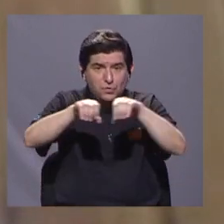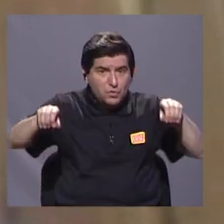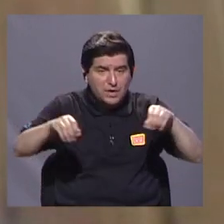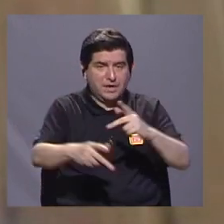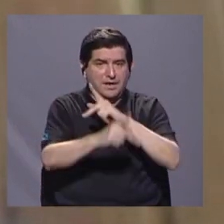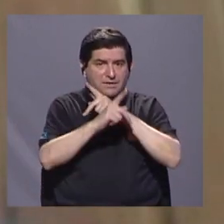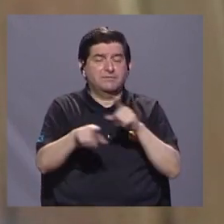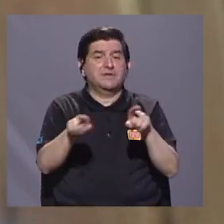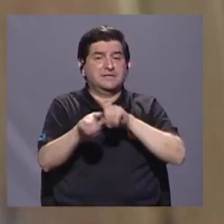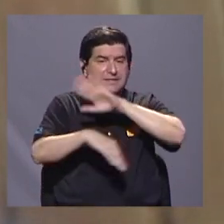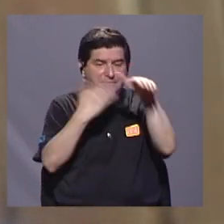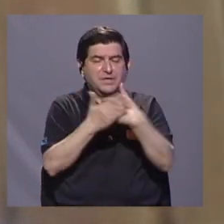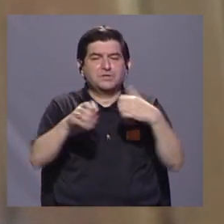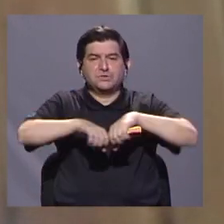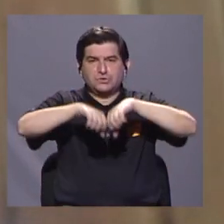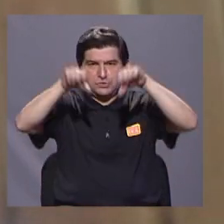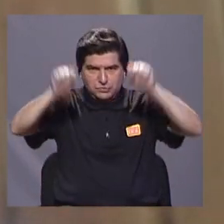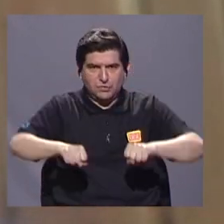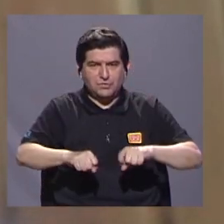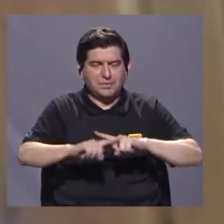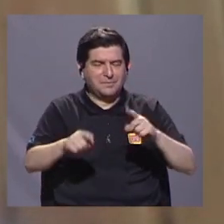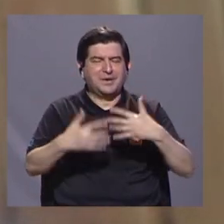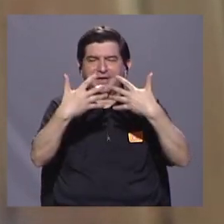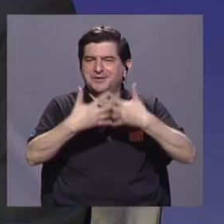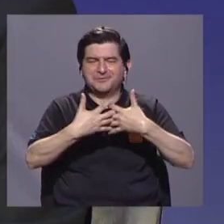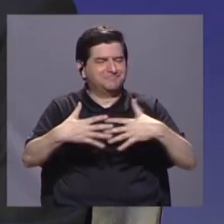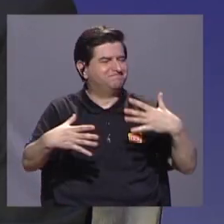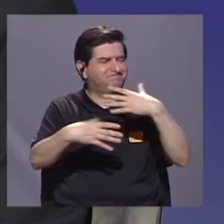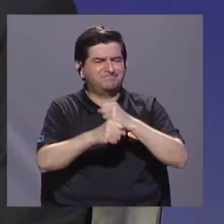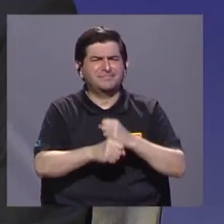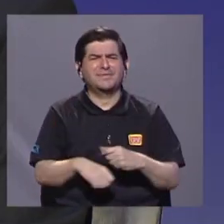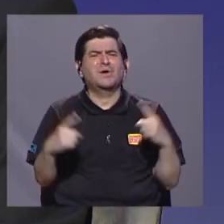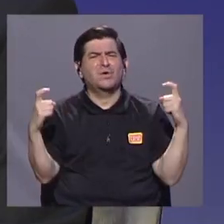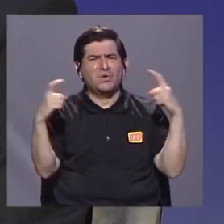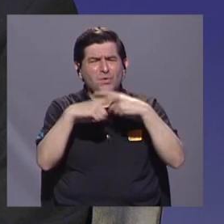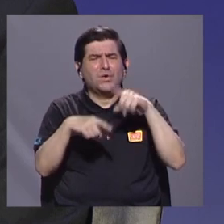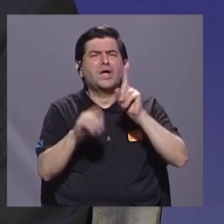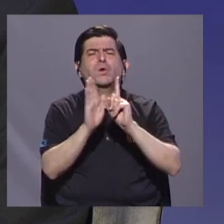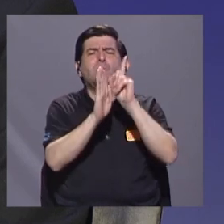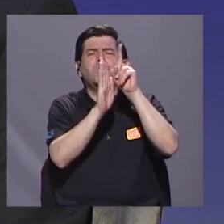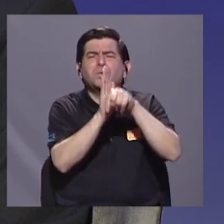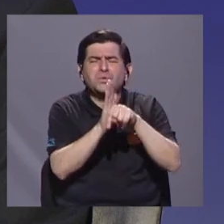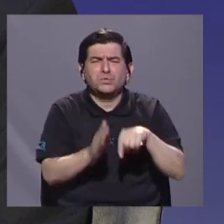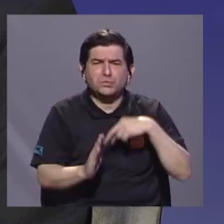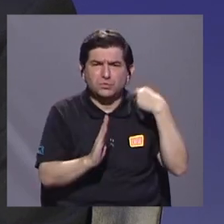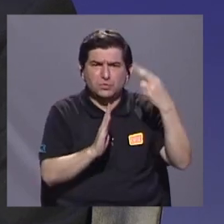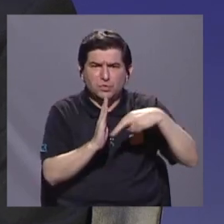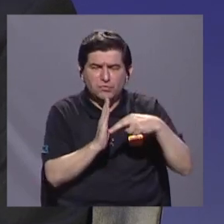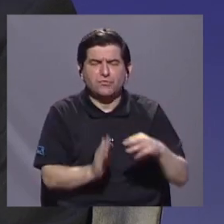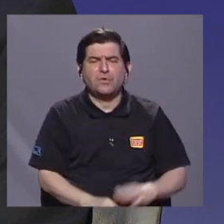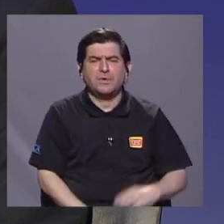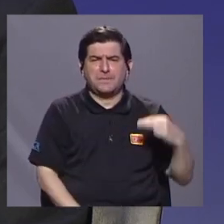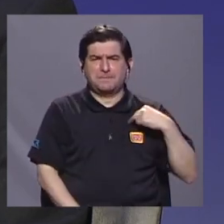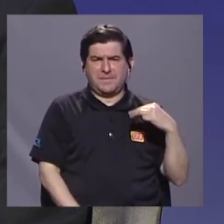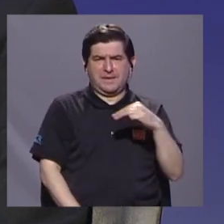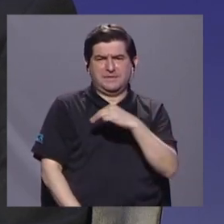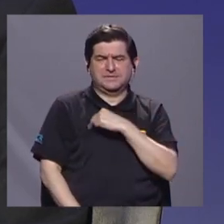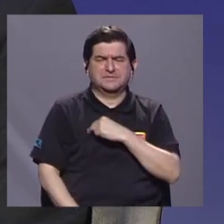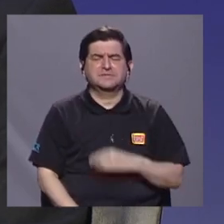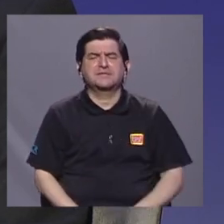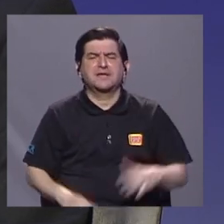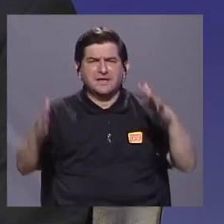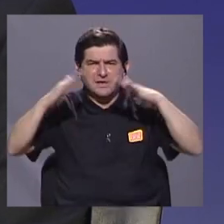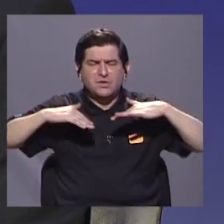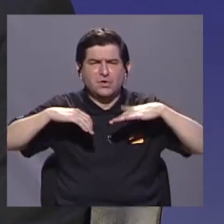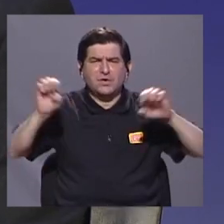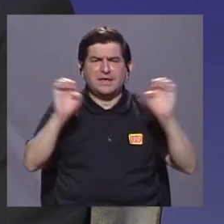no lo hacen las compañías como debería ser. Bien complejo. Me queda un minuto. Ronald, el papel del MINAE, ¿cuál